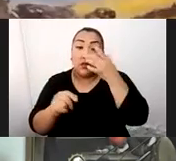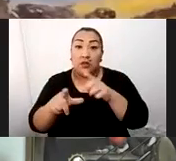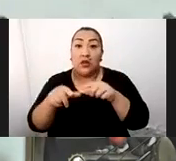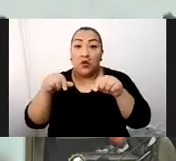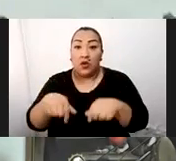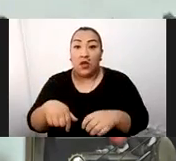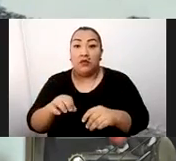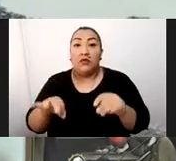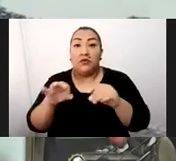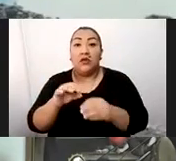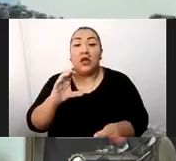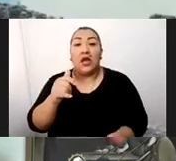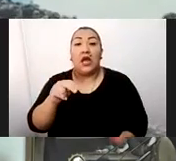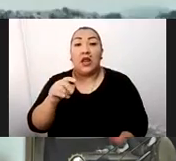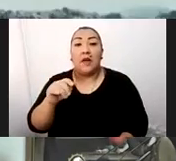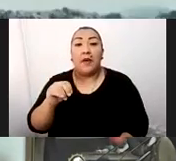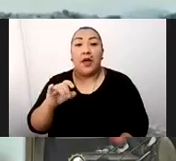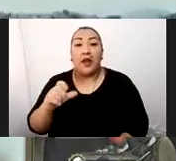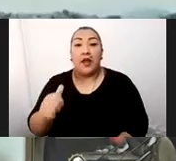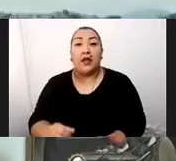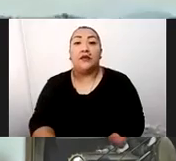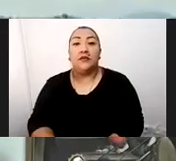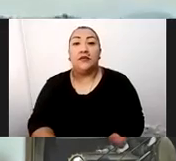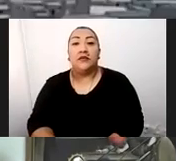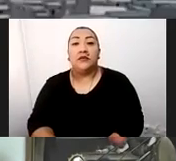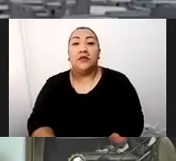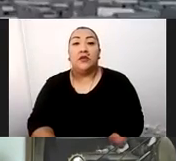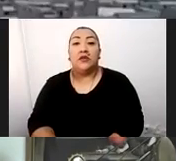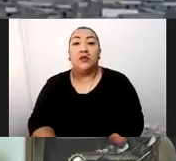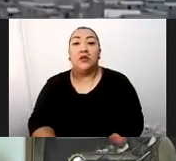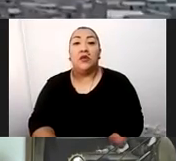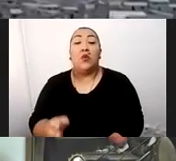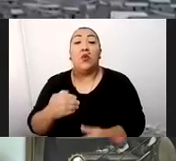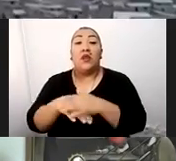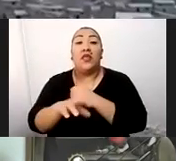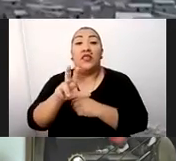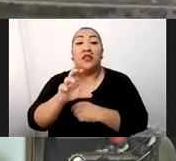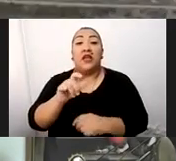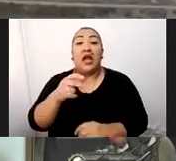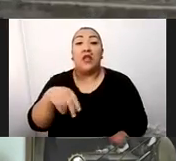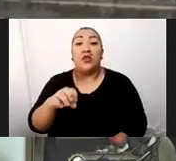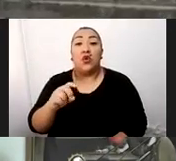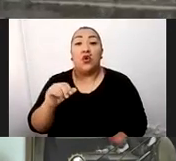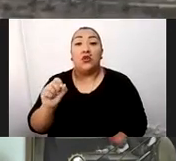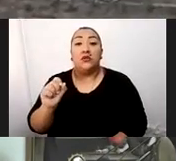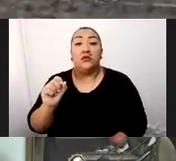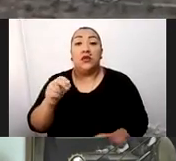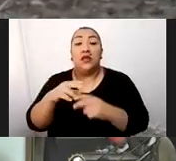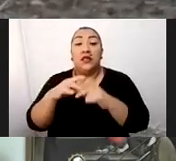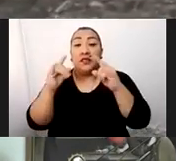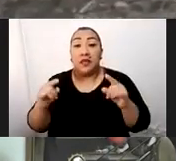Canamarca, la Reserva Natural de Tres Cañones, el Templo de Yauri, los restos